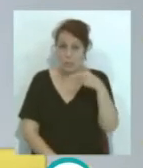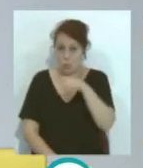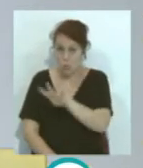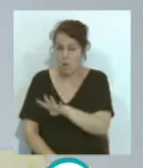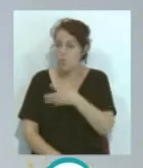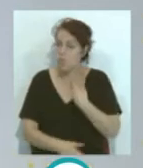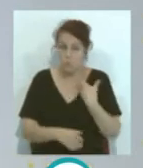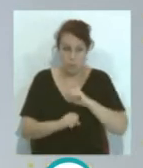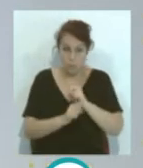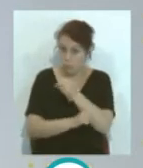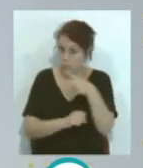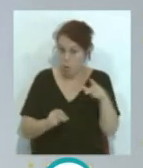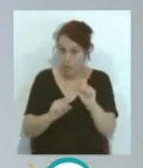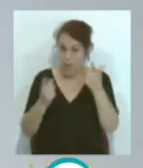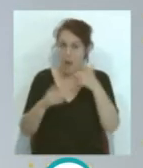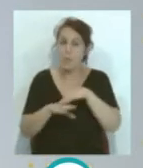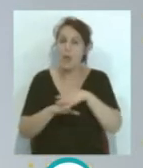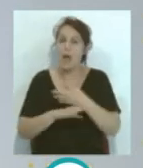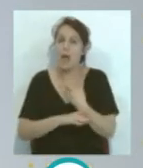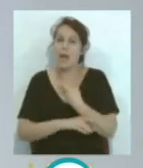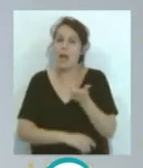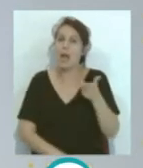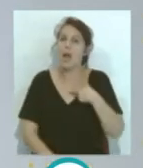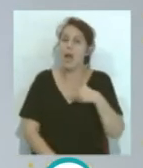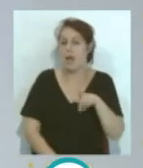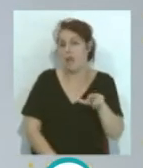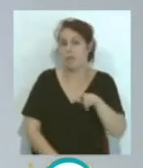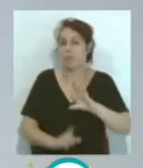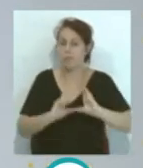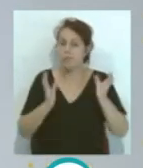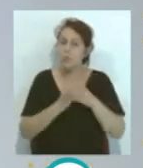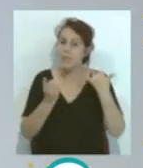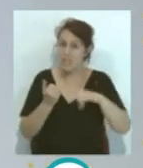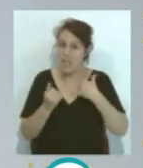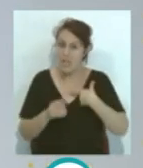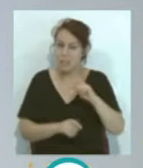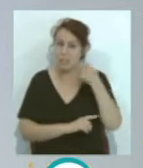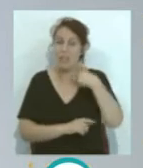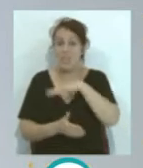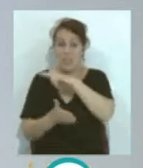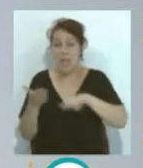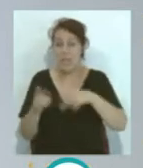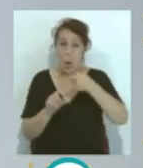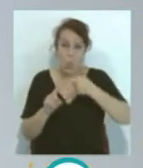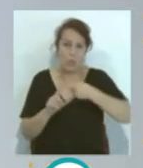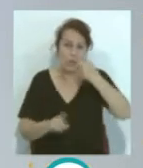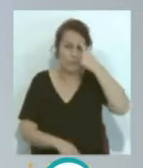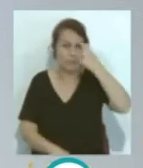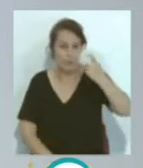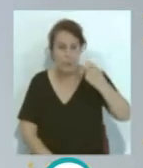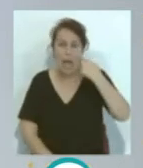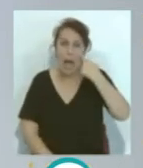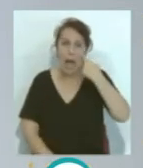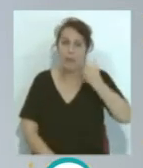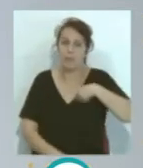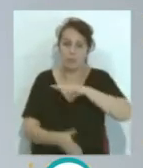fue ese marcador... ...favorable al conjunto de Lopetegui... ...y en el caso del Celtavo... ...bueno, también sirve un poco para recordar... ...la manera en que juega el